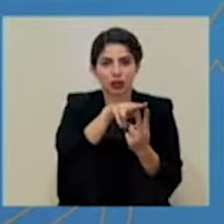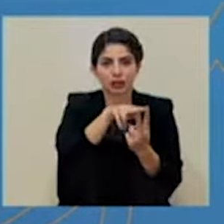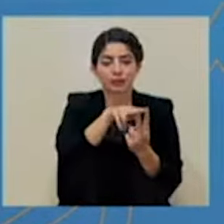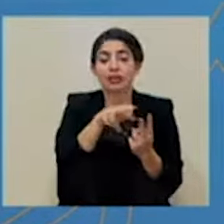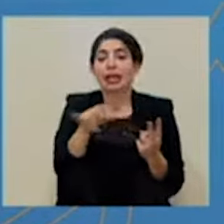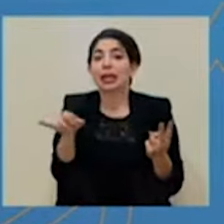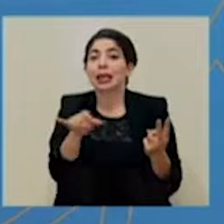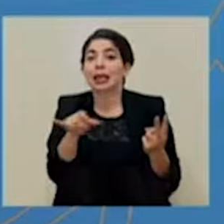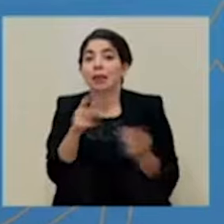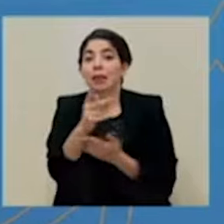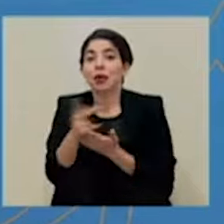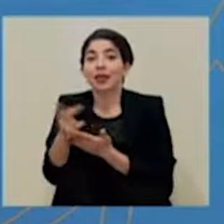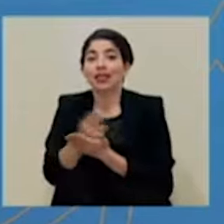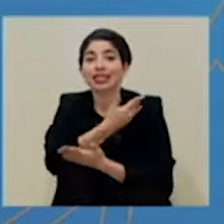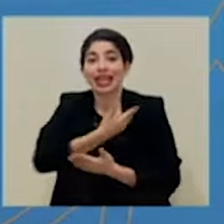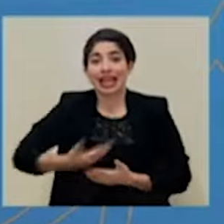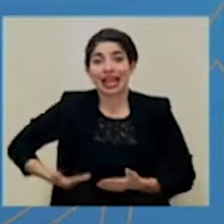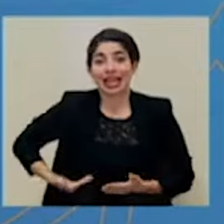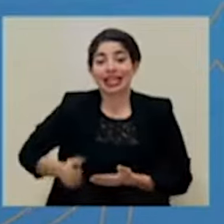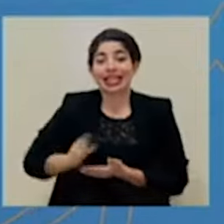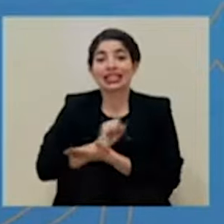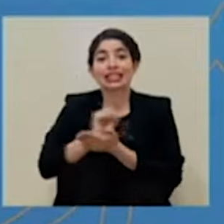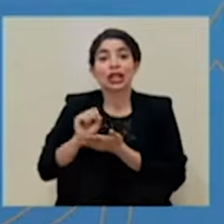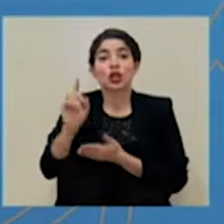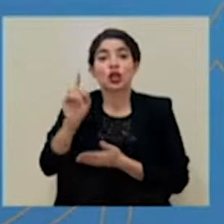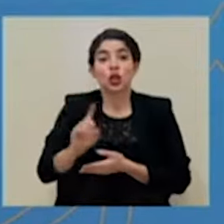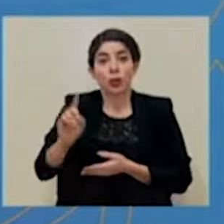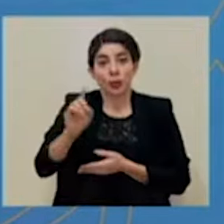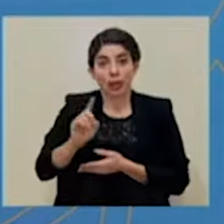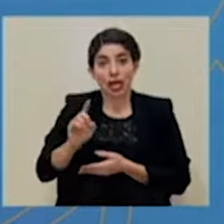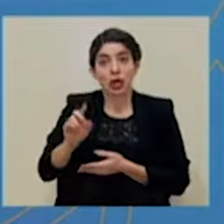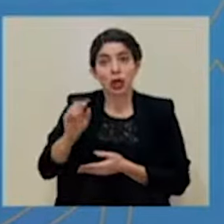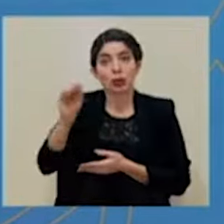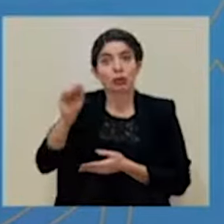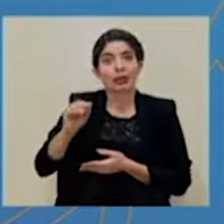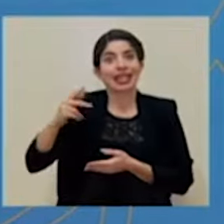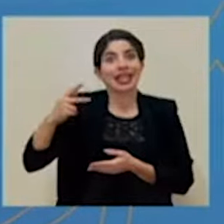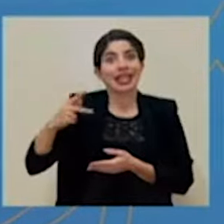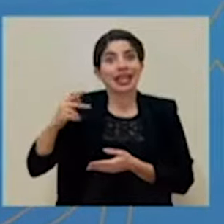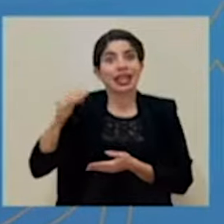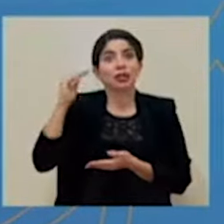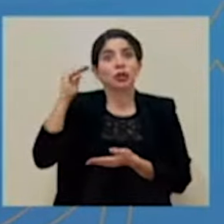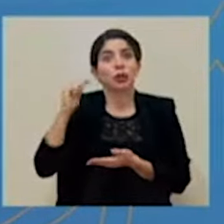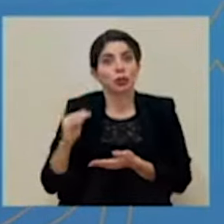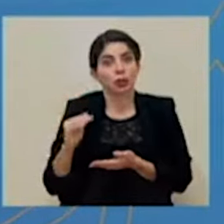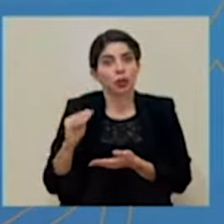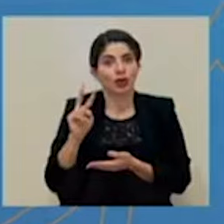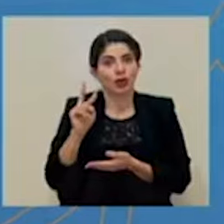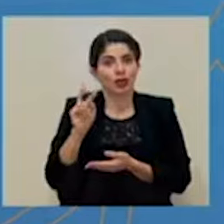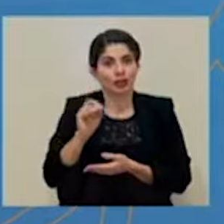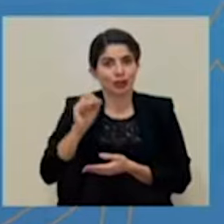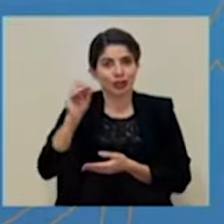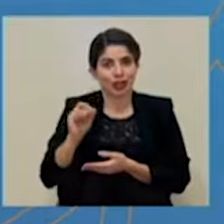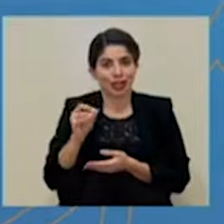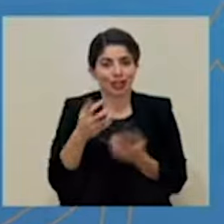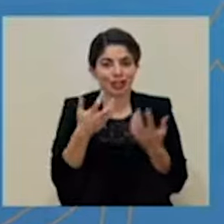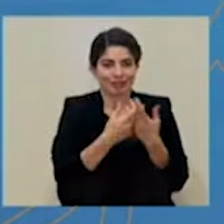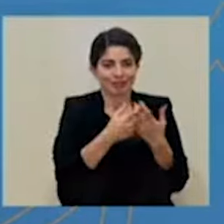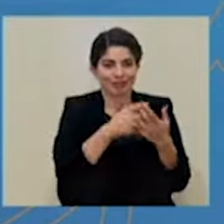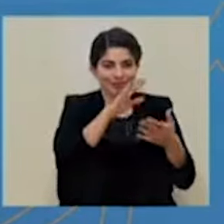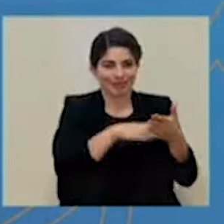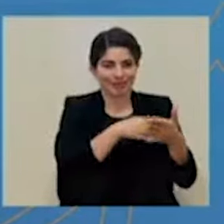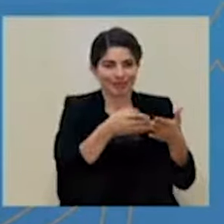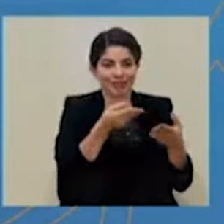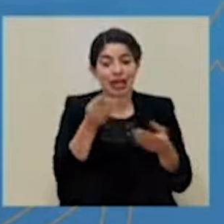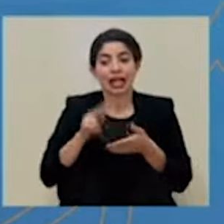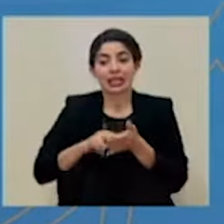Asimismo, en la provincia de Heredia, el cantón de Santo Domingo, tiene un índice de riesgo cantonal menor a dos, de acuerdo con el modelo de alertas, y por lo